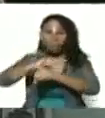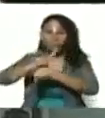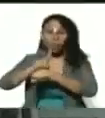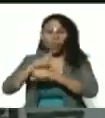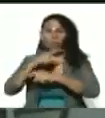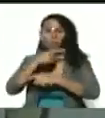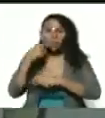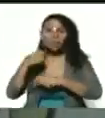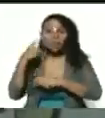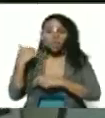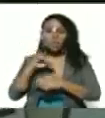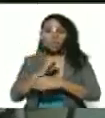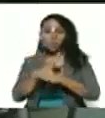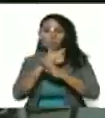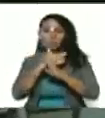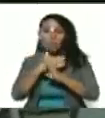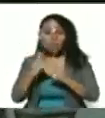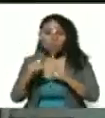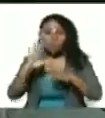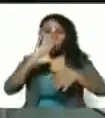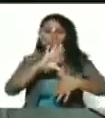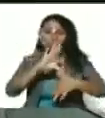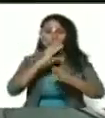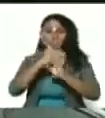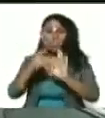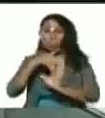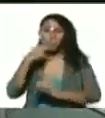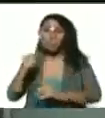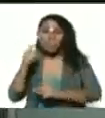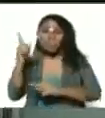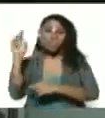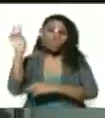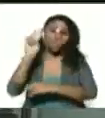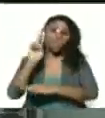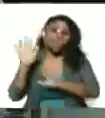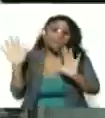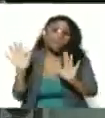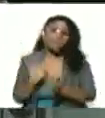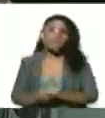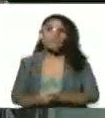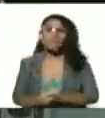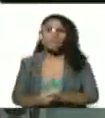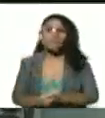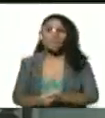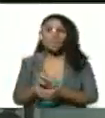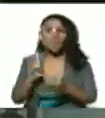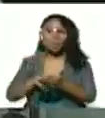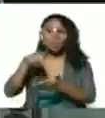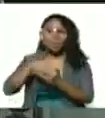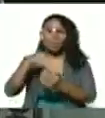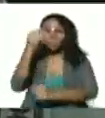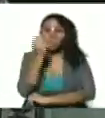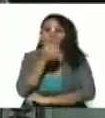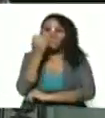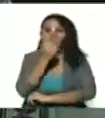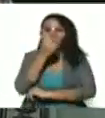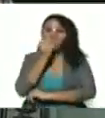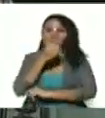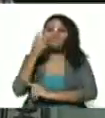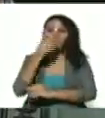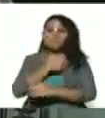pusimos a rodar mitad ruso y mitad americano pero para nuestro servicio venezolano y levanta ese tanque y levanta otro tanque